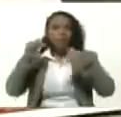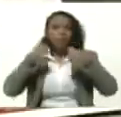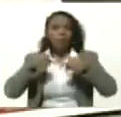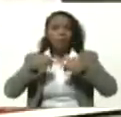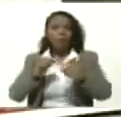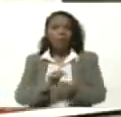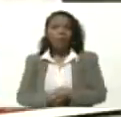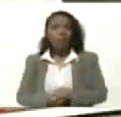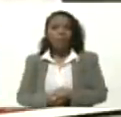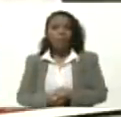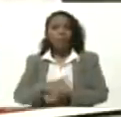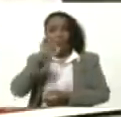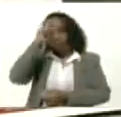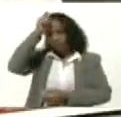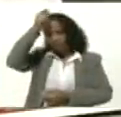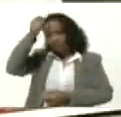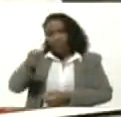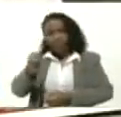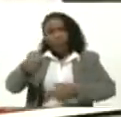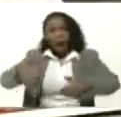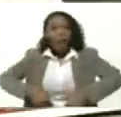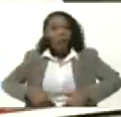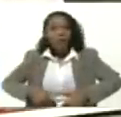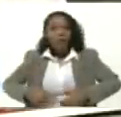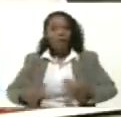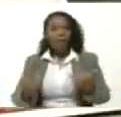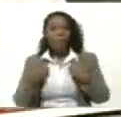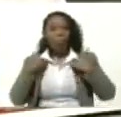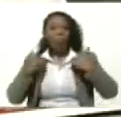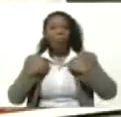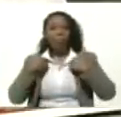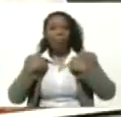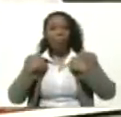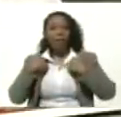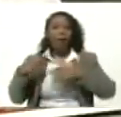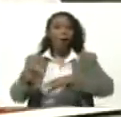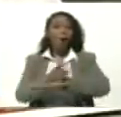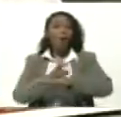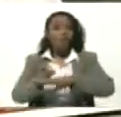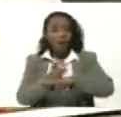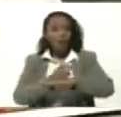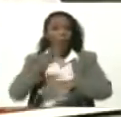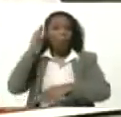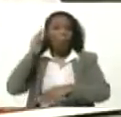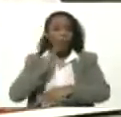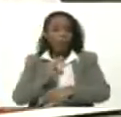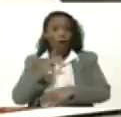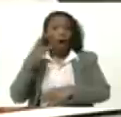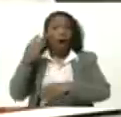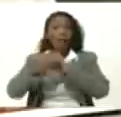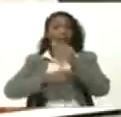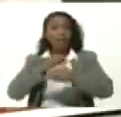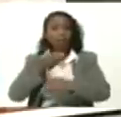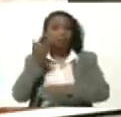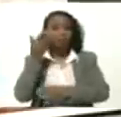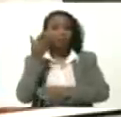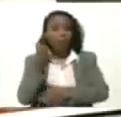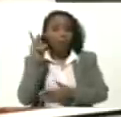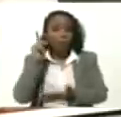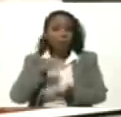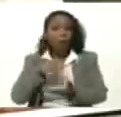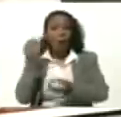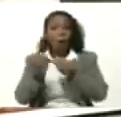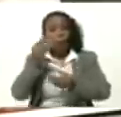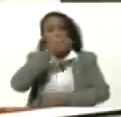Reconociendo El esfuerzo El sacrificio Que desde el Gobierno Bolivariano Está haciendo Usted Como